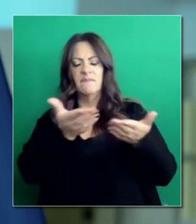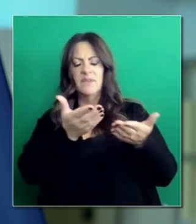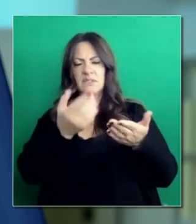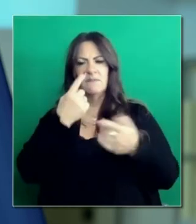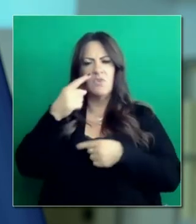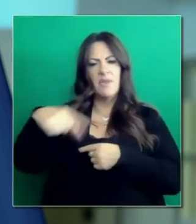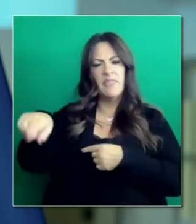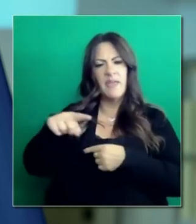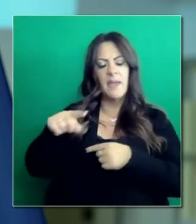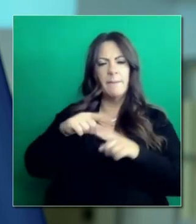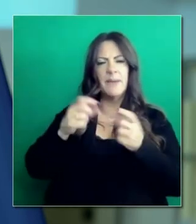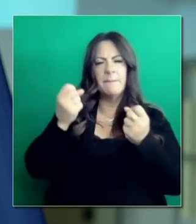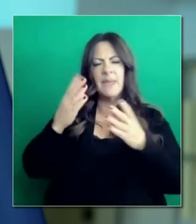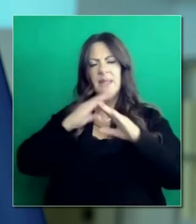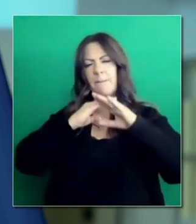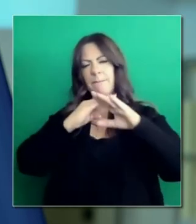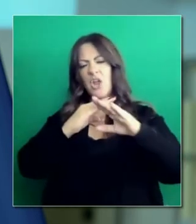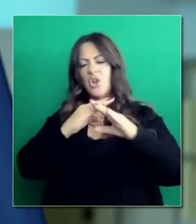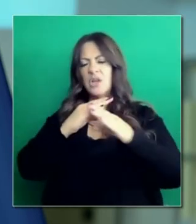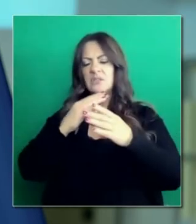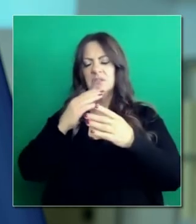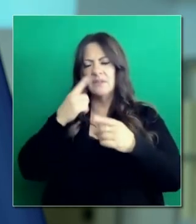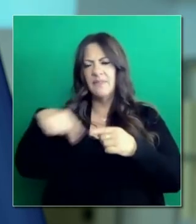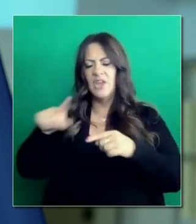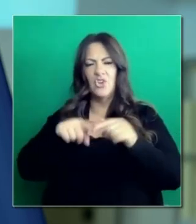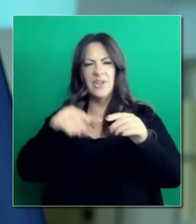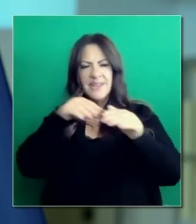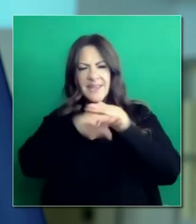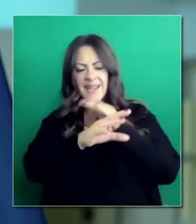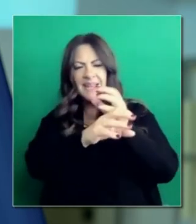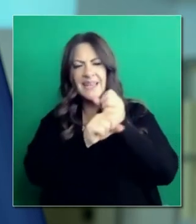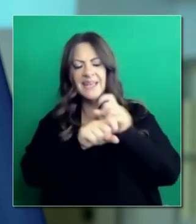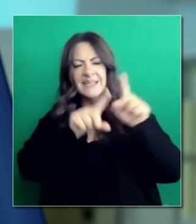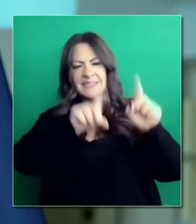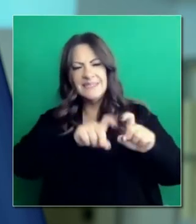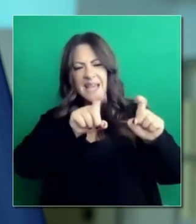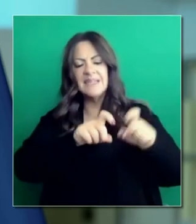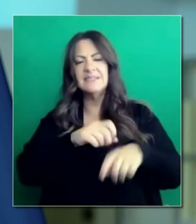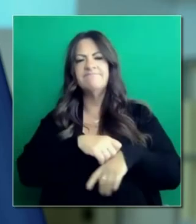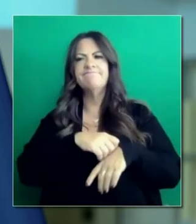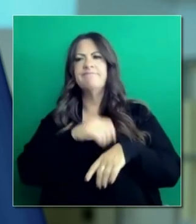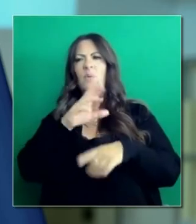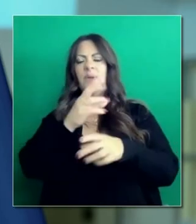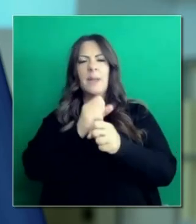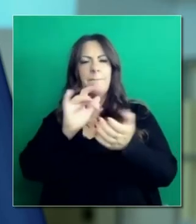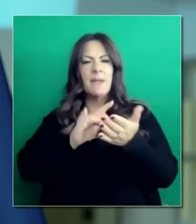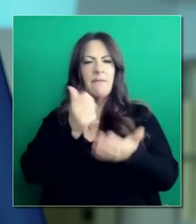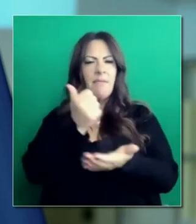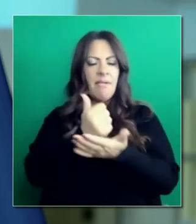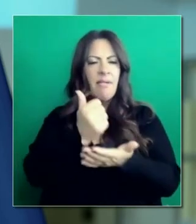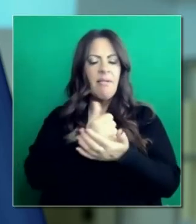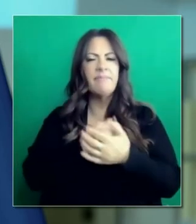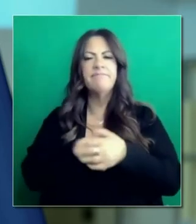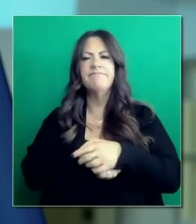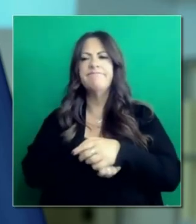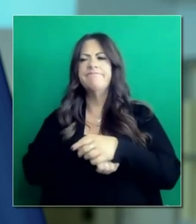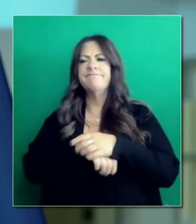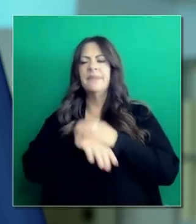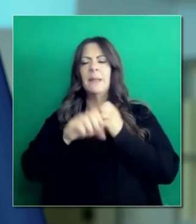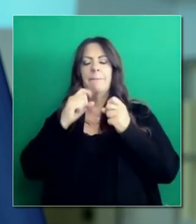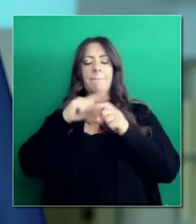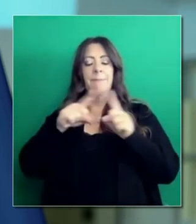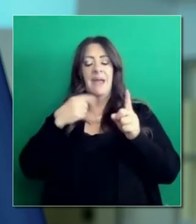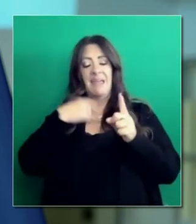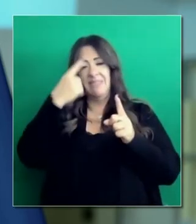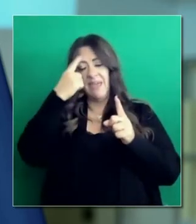10 mil de miles. Usted dice que hay barreras en cuanto a las pruebas y requisitos médicos. Muchas personas no